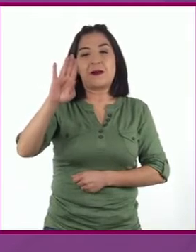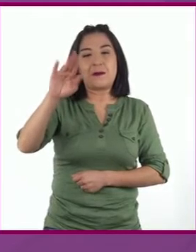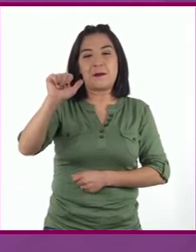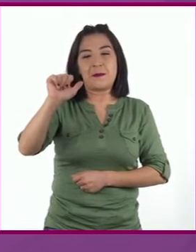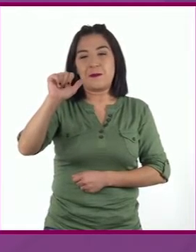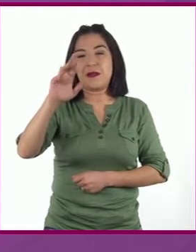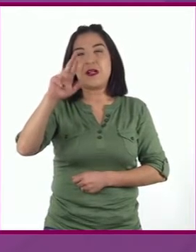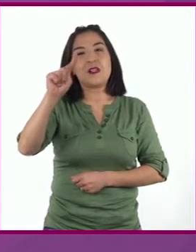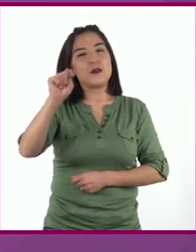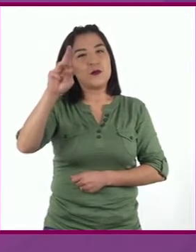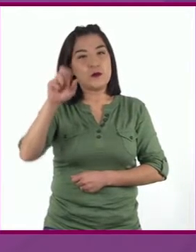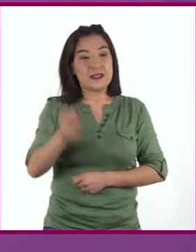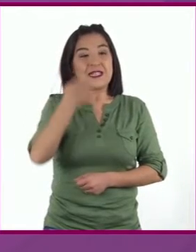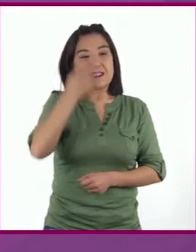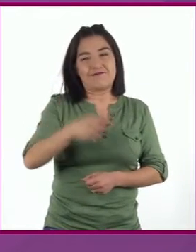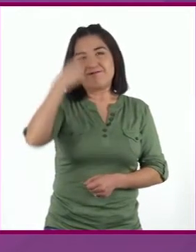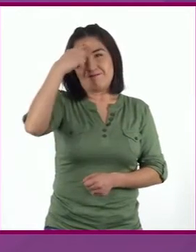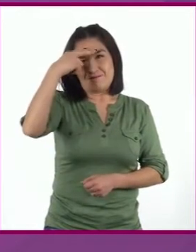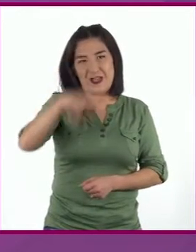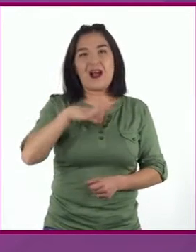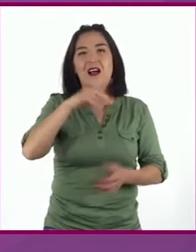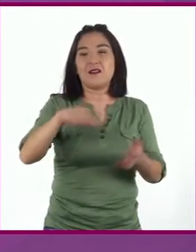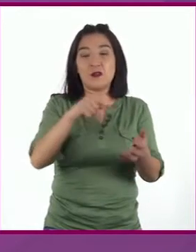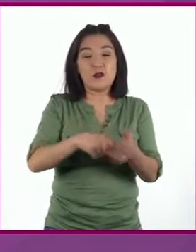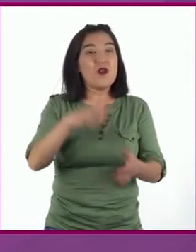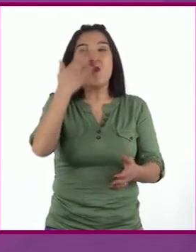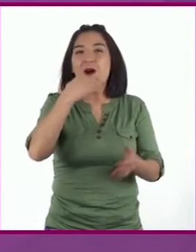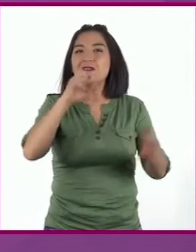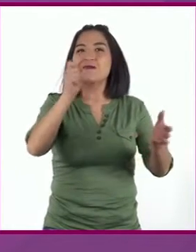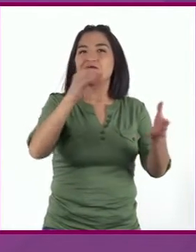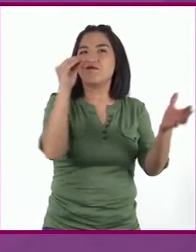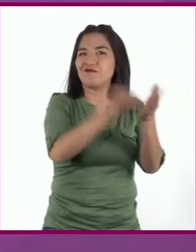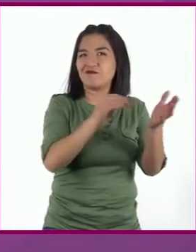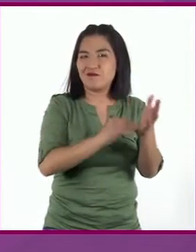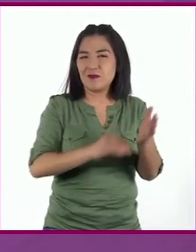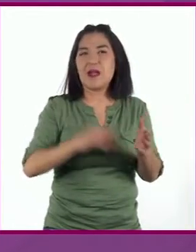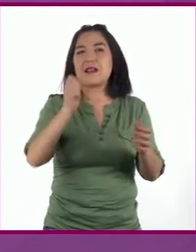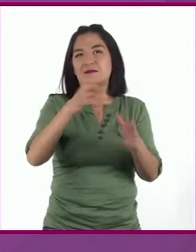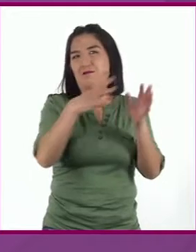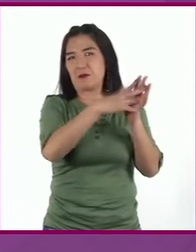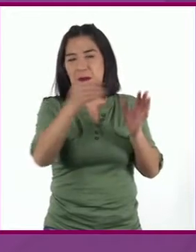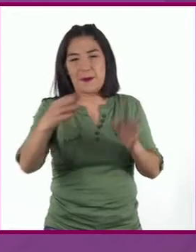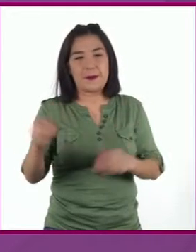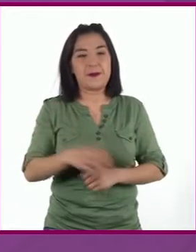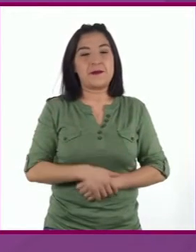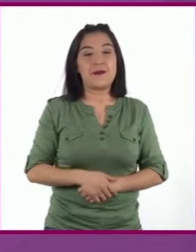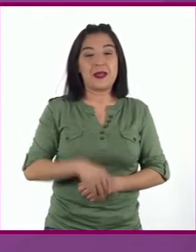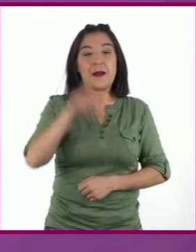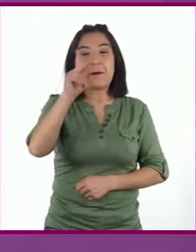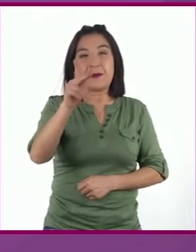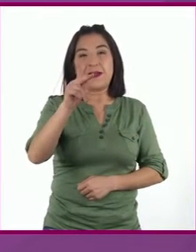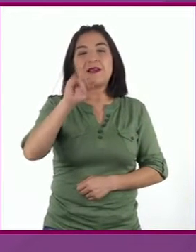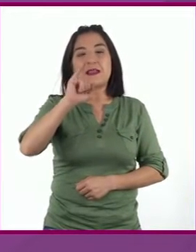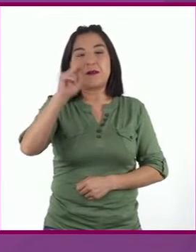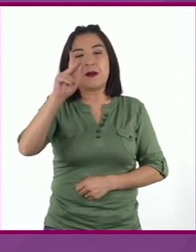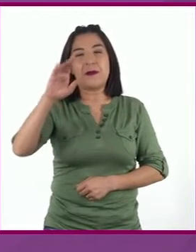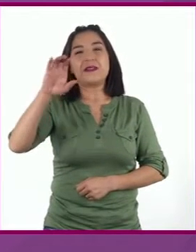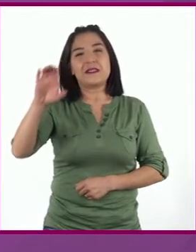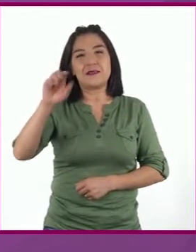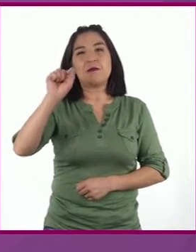ausente en México. No hay registros de la plaga. Y PPC 2017.